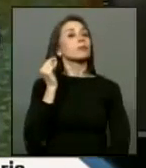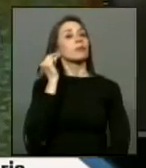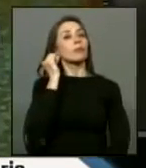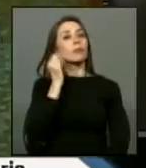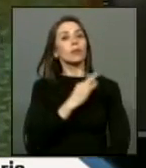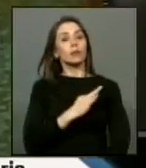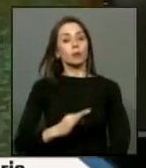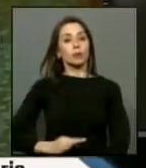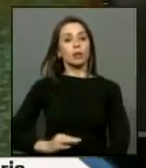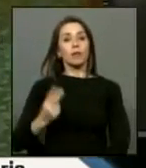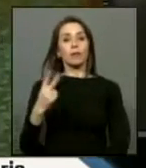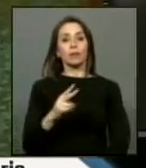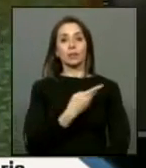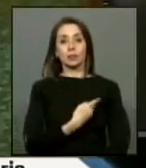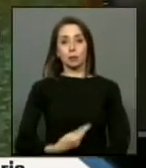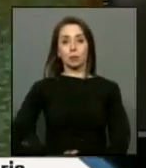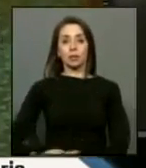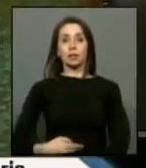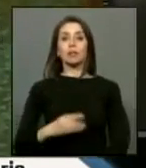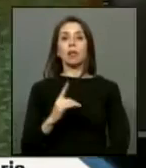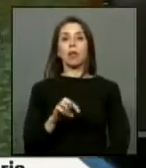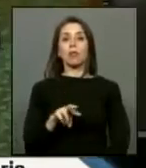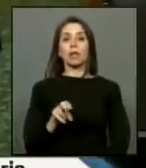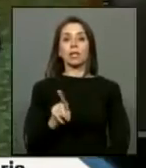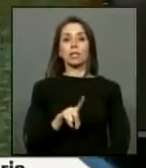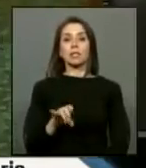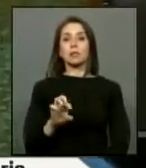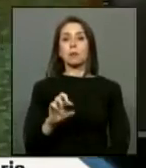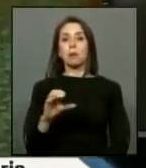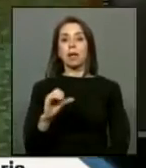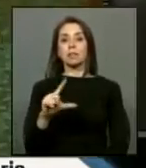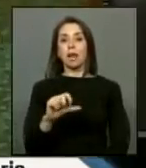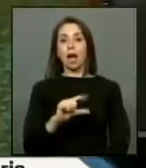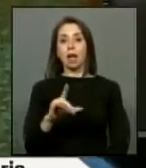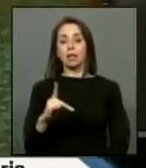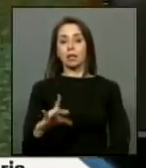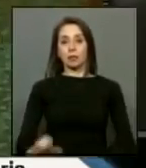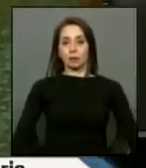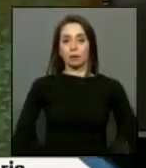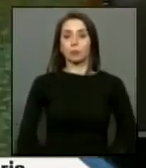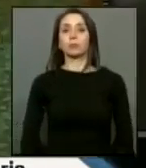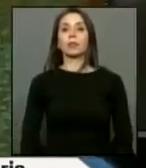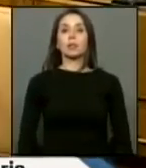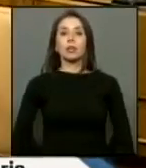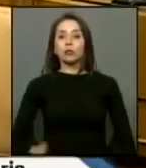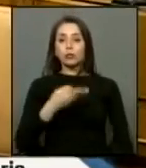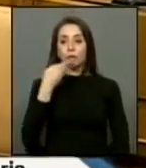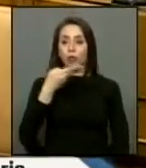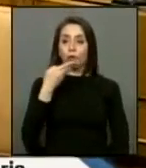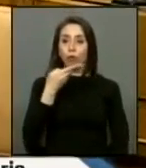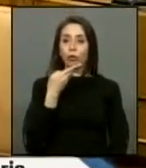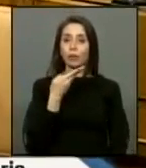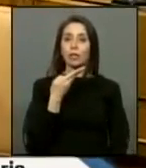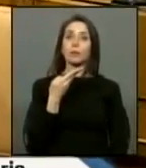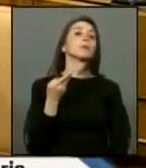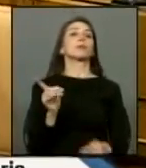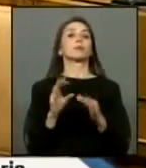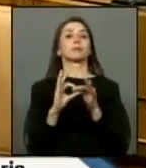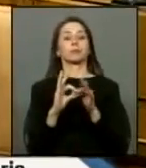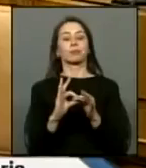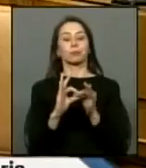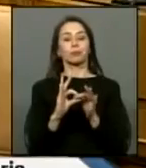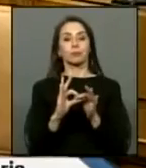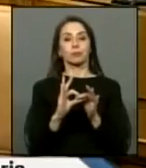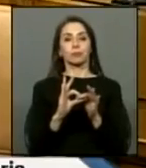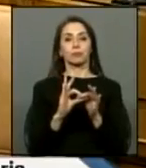vicepresidenta Denise Pascal Allende diputada Pascal tiene la palabra gracias presidente